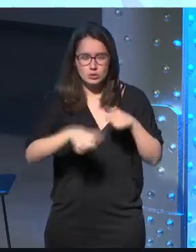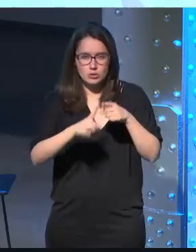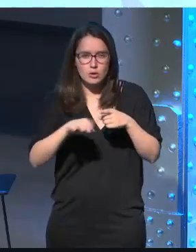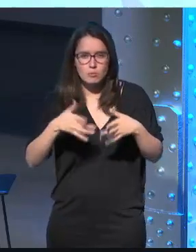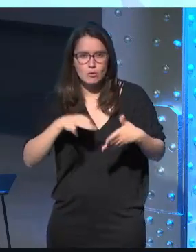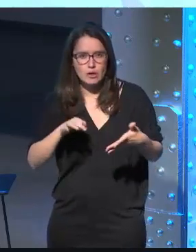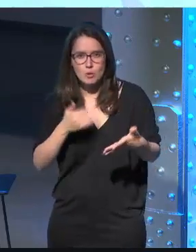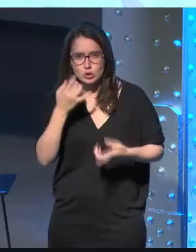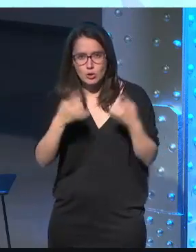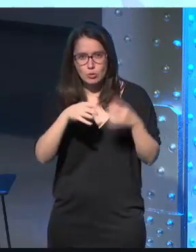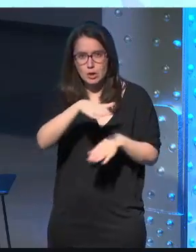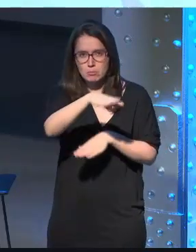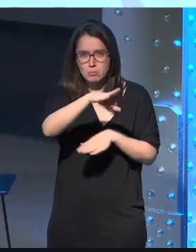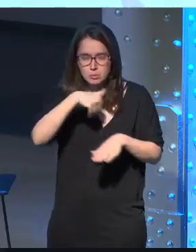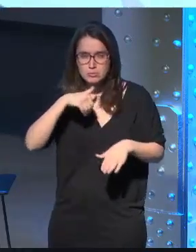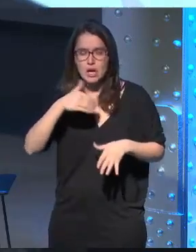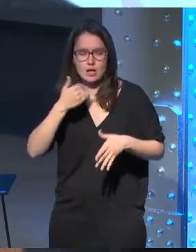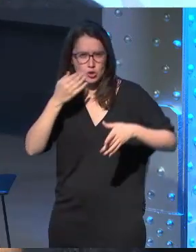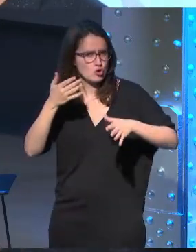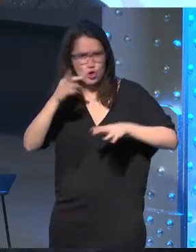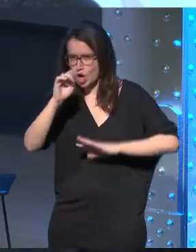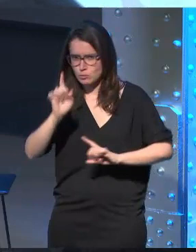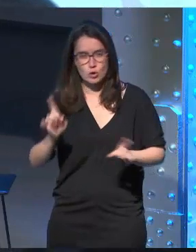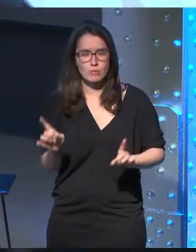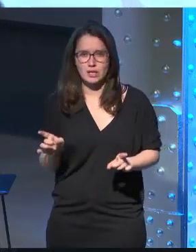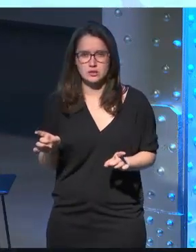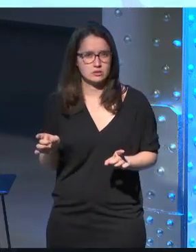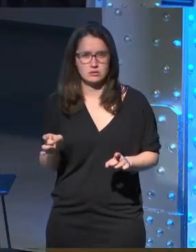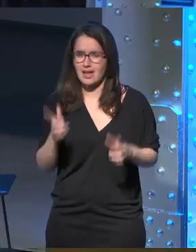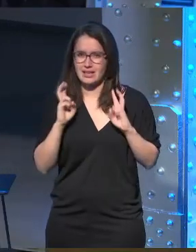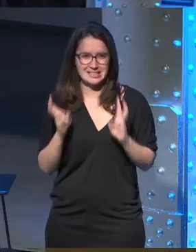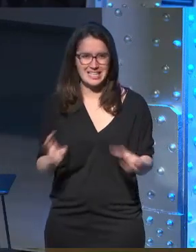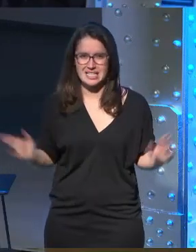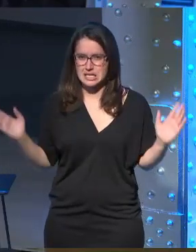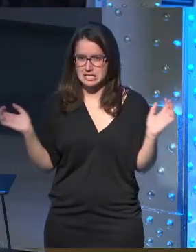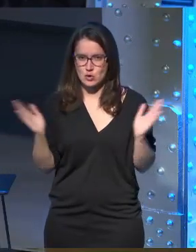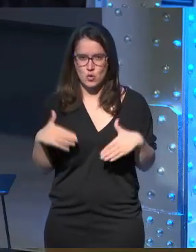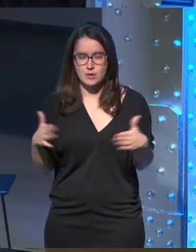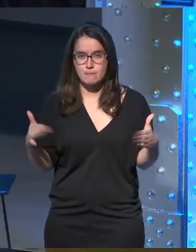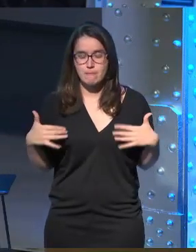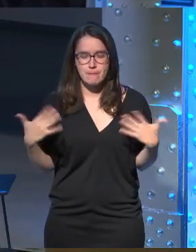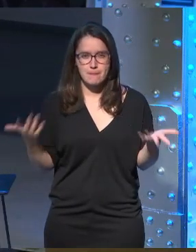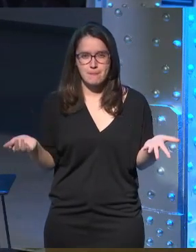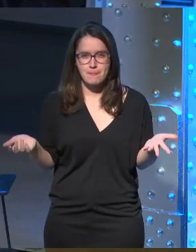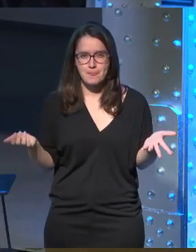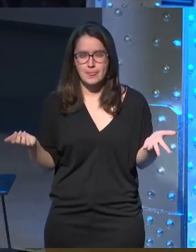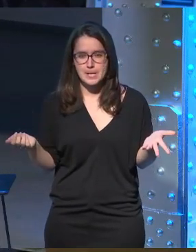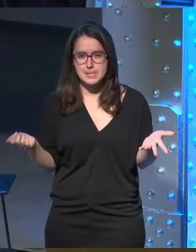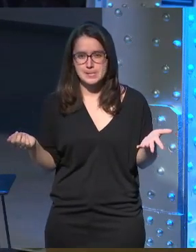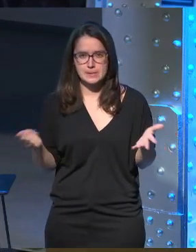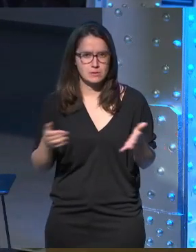pues podemos tener algunas de ellas esta Melita están cosas o no os preocupéis que no hay estrés es todo relax y